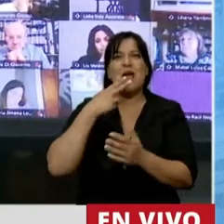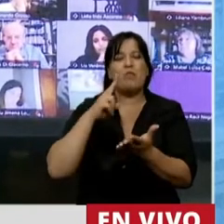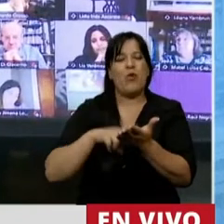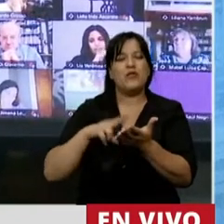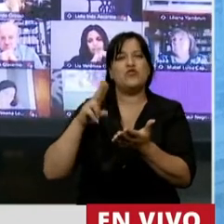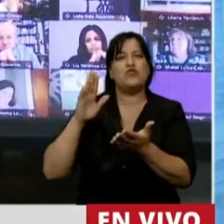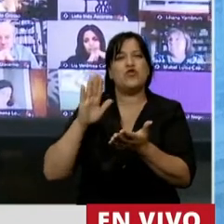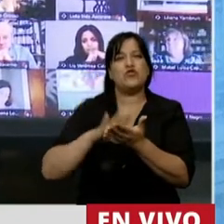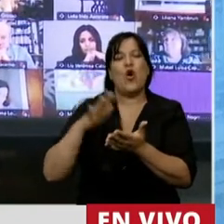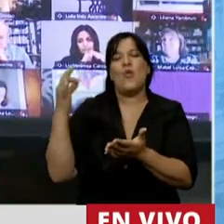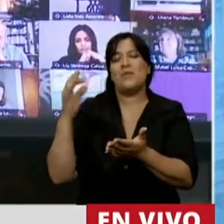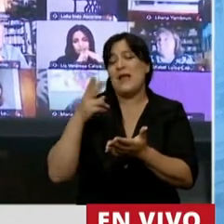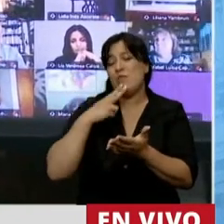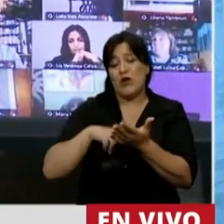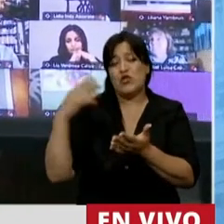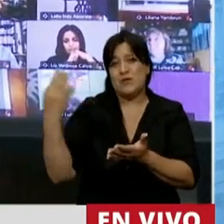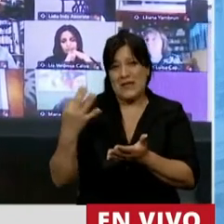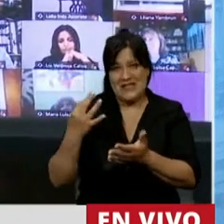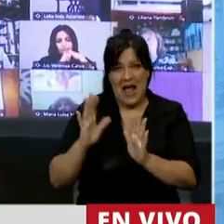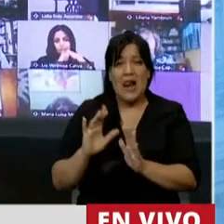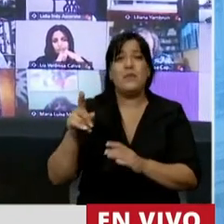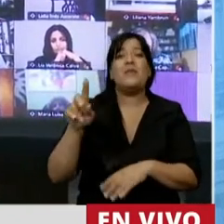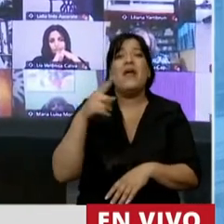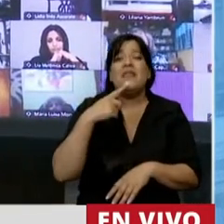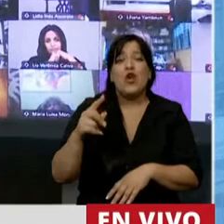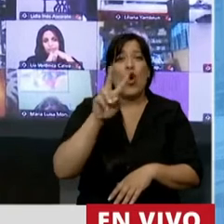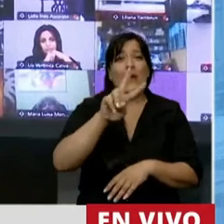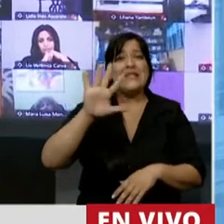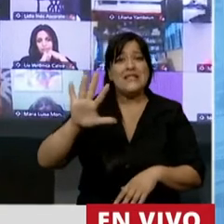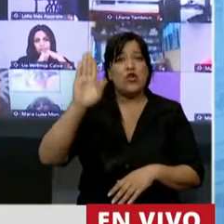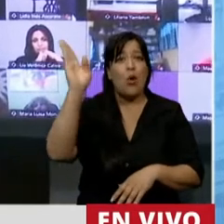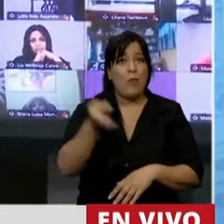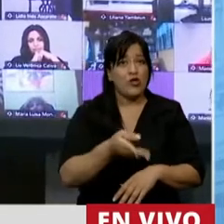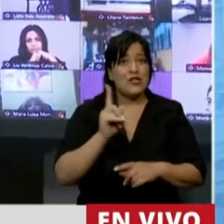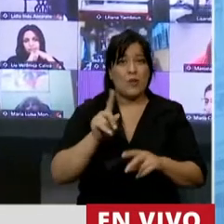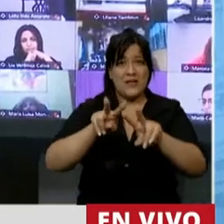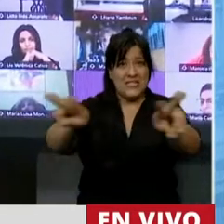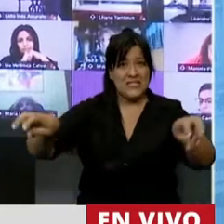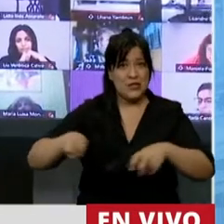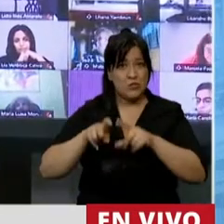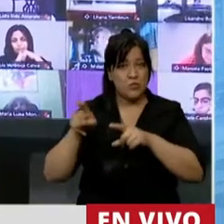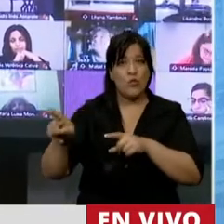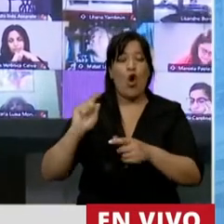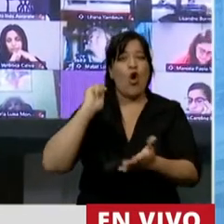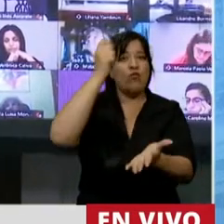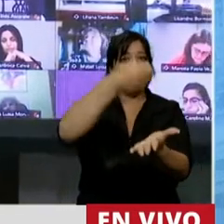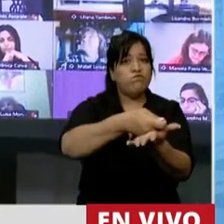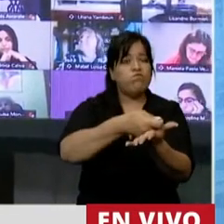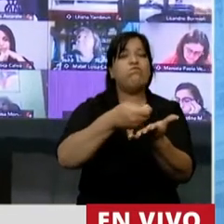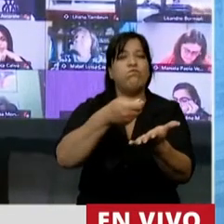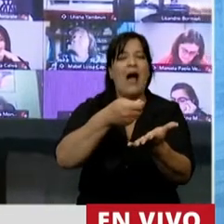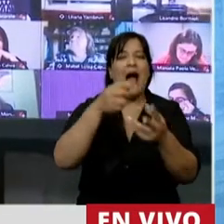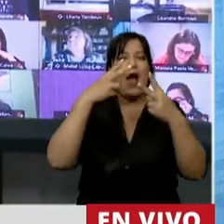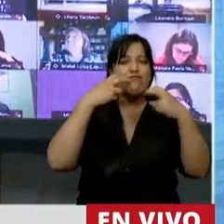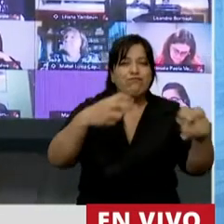extraordinario, fue que el 25% de lo que se recaude con ese aporte se iba a destinar a la